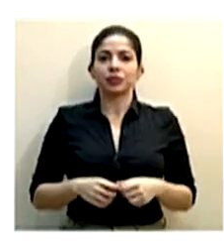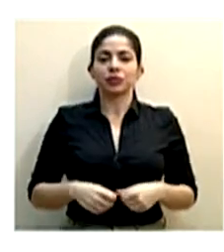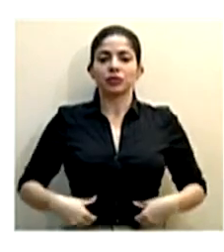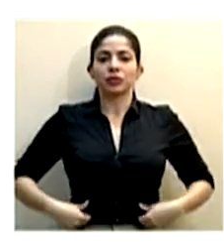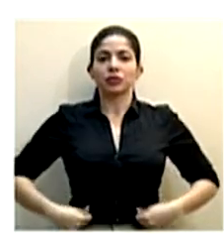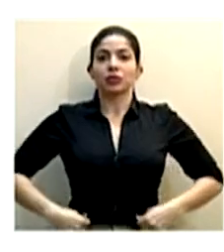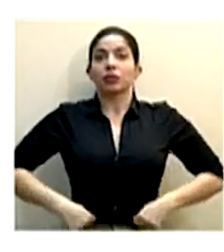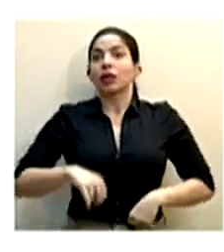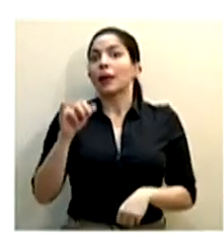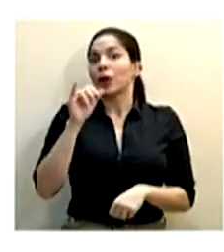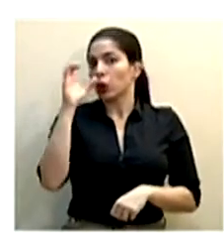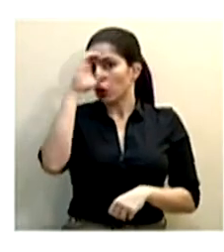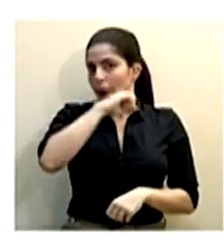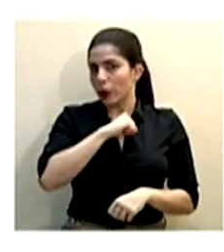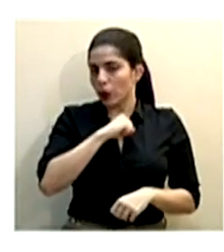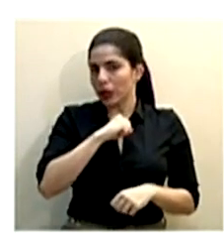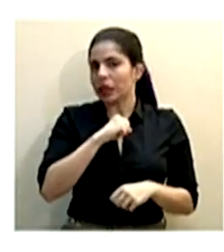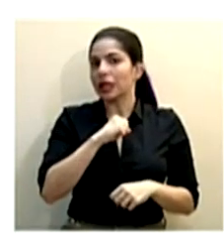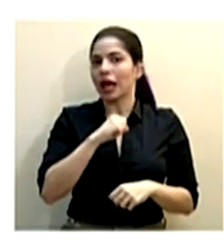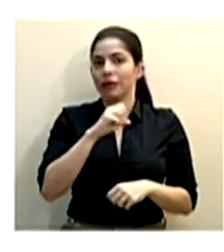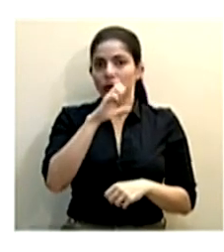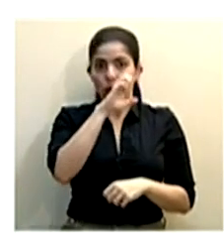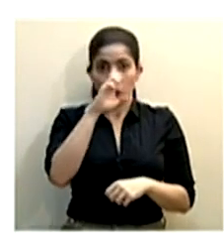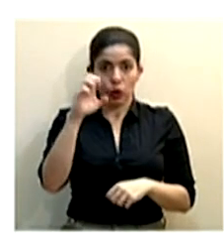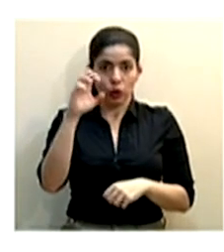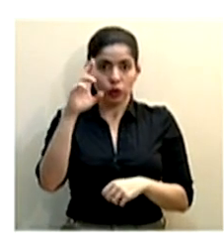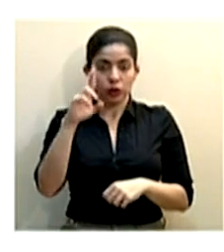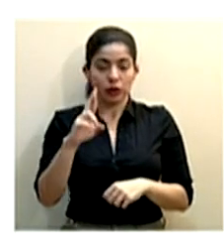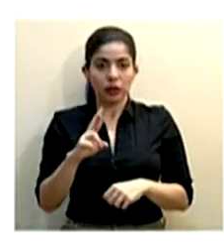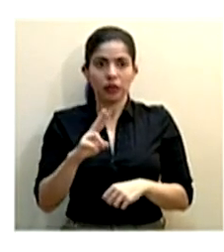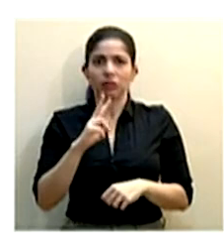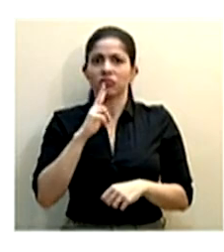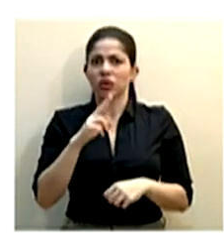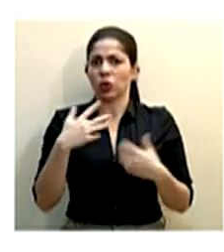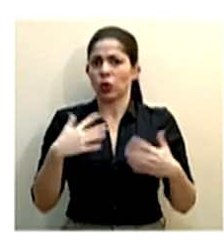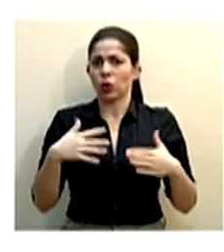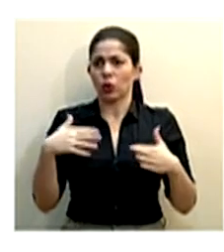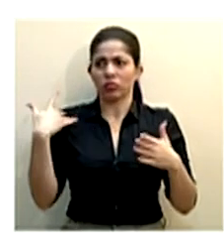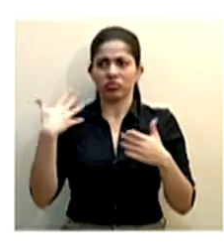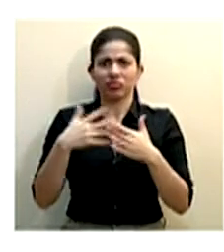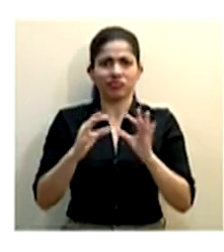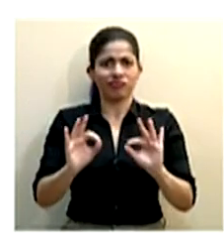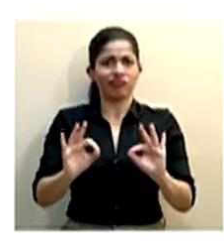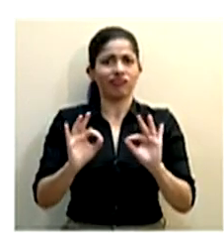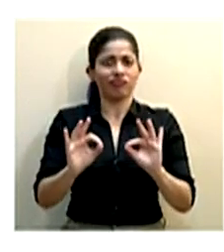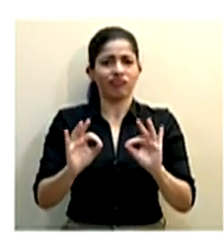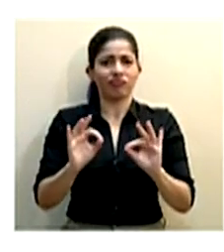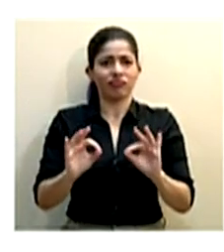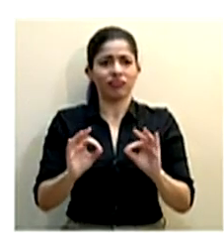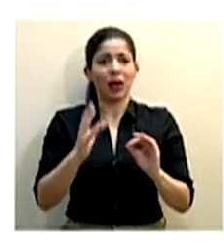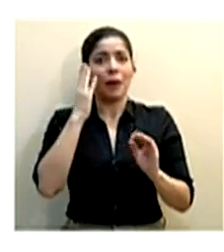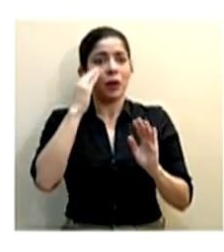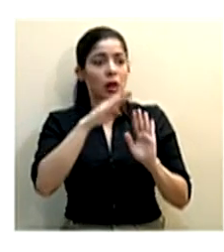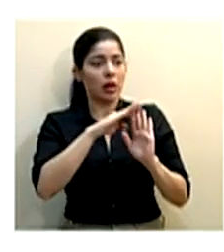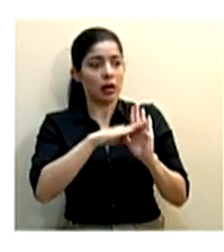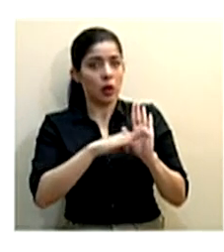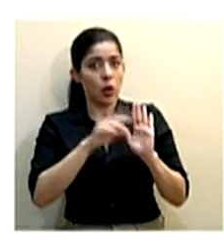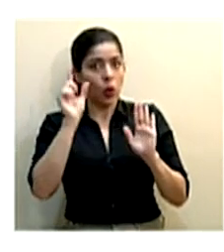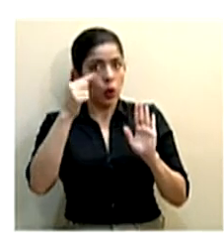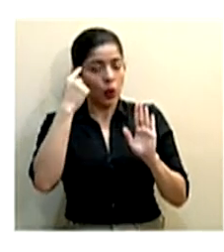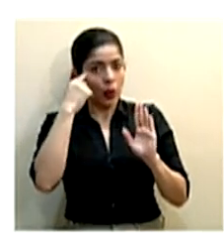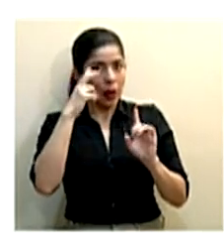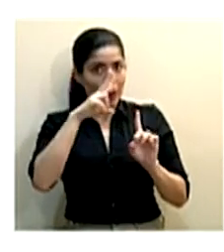tomando en cuenta que Costa Rica, la verdad, lo ha hecho muy bien, tanto por las medidas que ha tomado el gobierno,